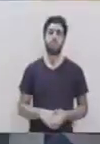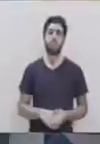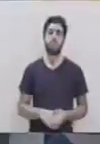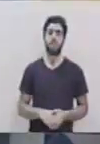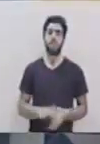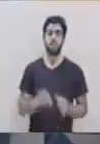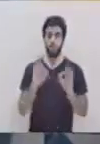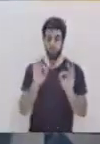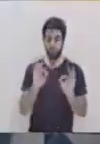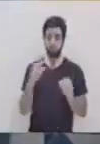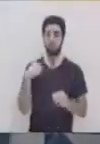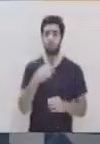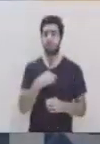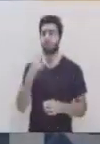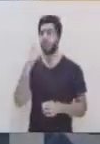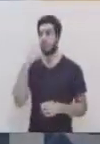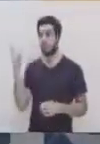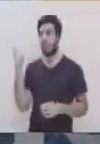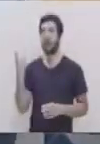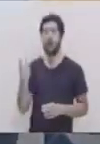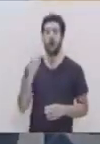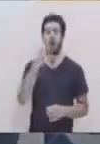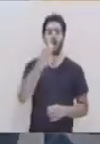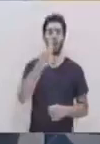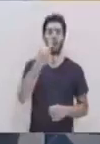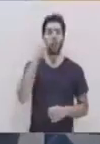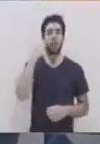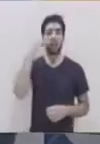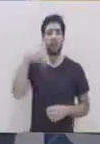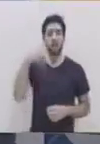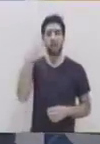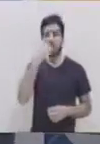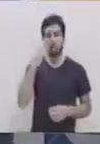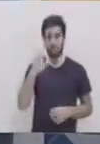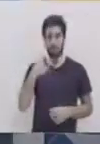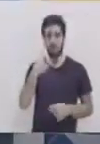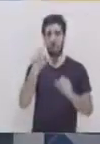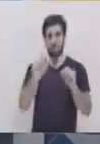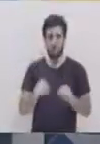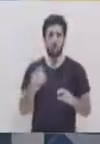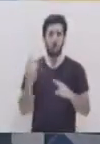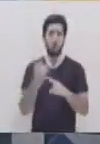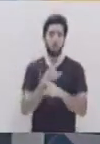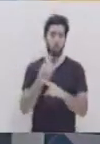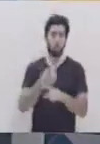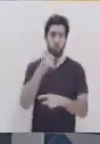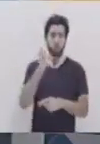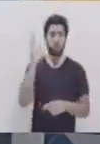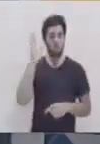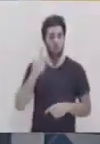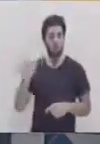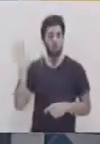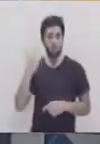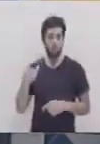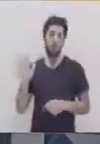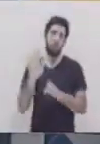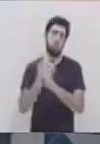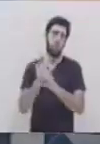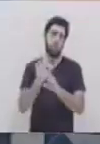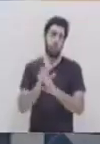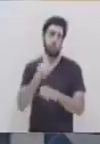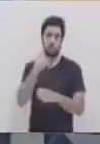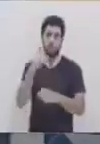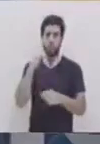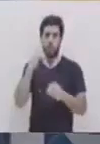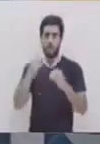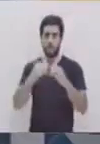veamos que la elipse la podemos también aplicar en la vida cotidiana. Como por ejemplo, el movimiento de los